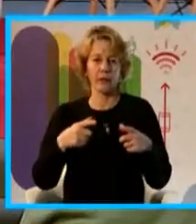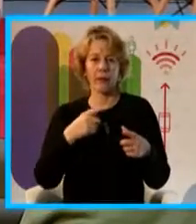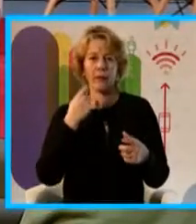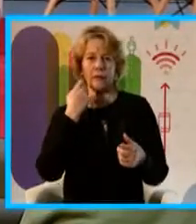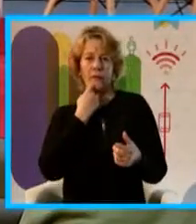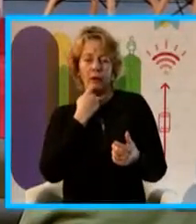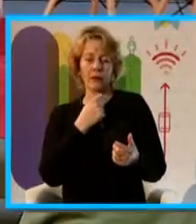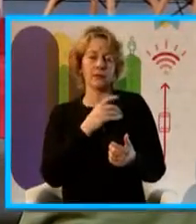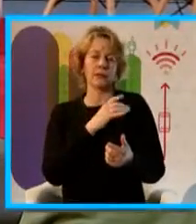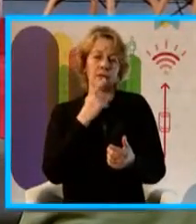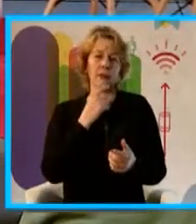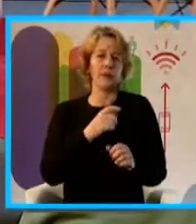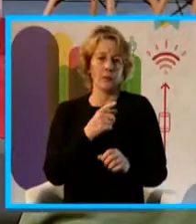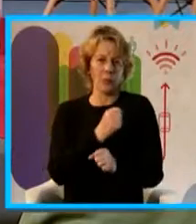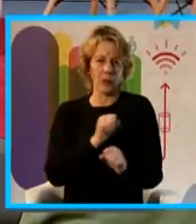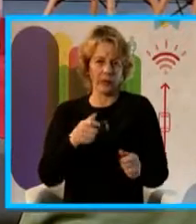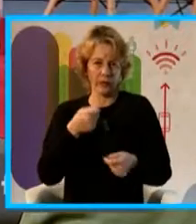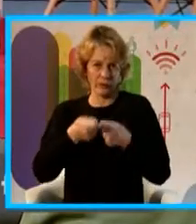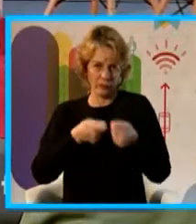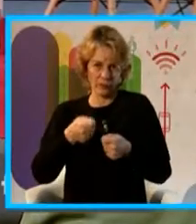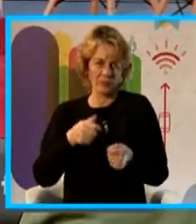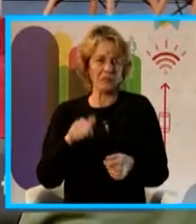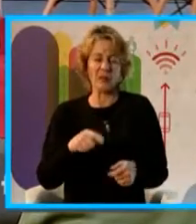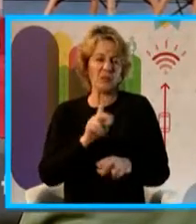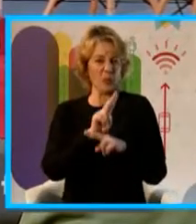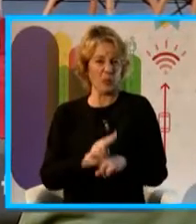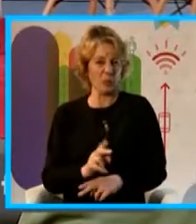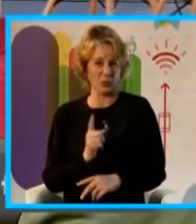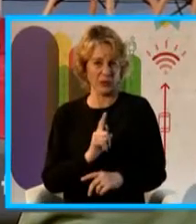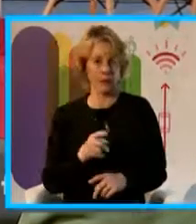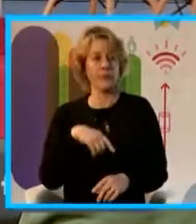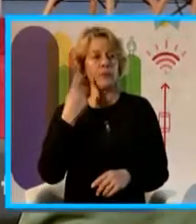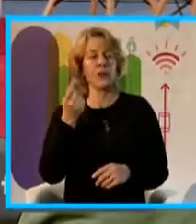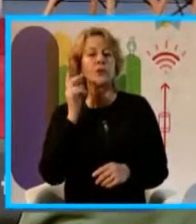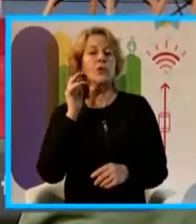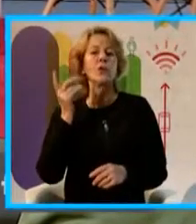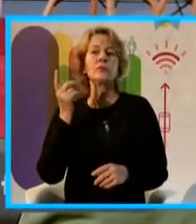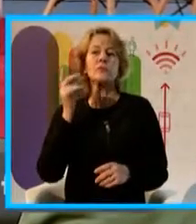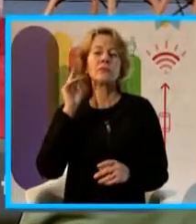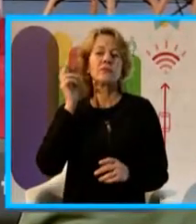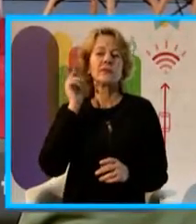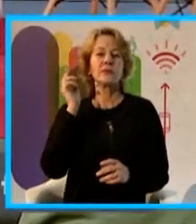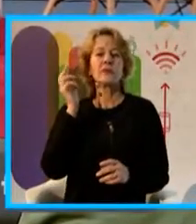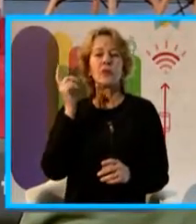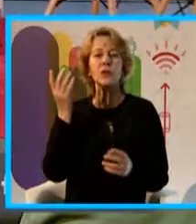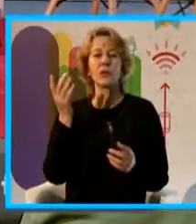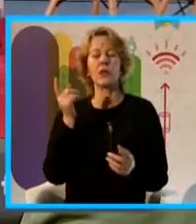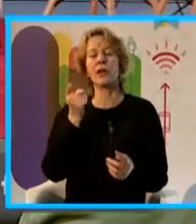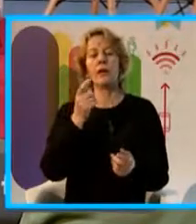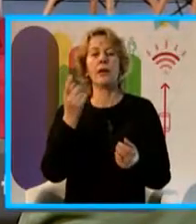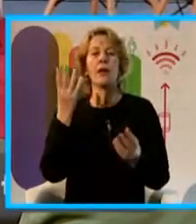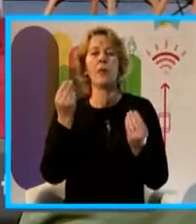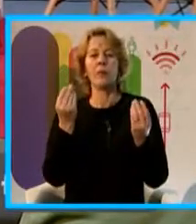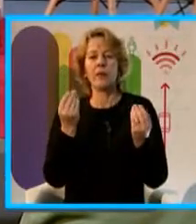Otro tipo de ejemplos que se usan es el de los sensores de humedad y GPS en los